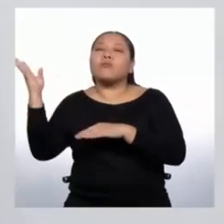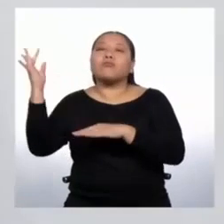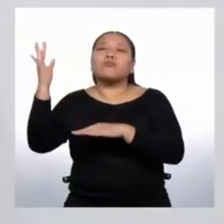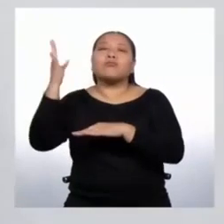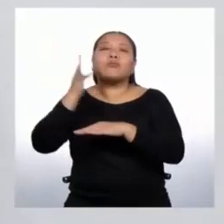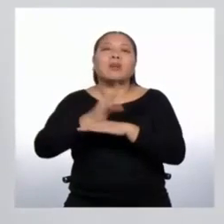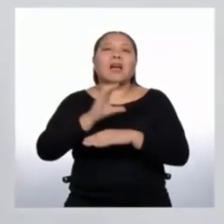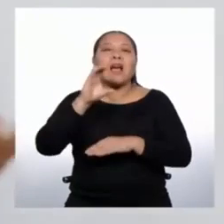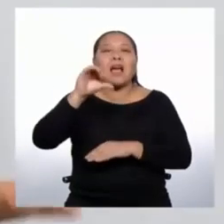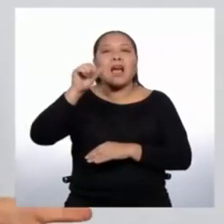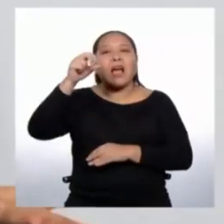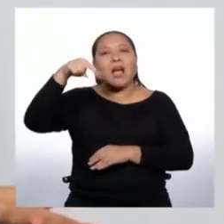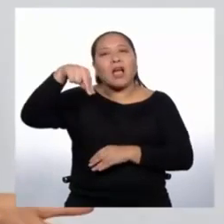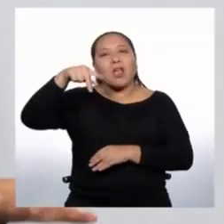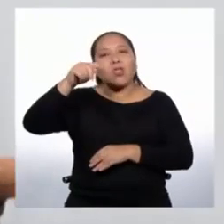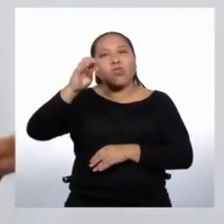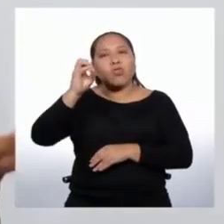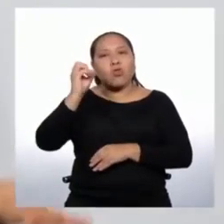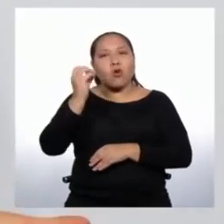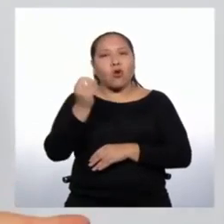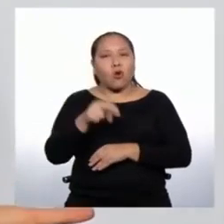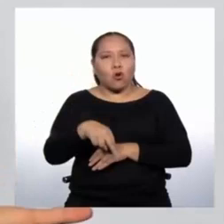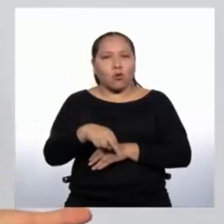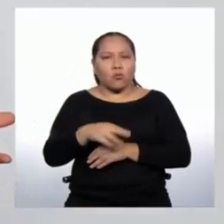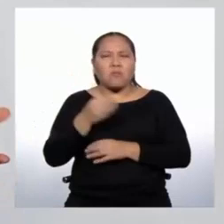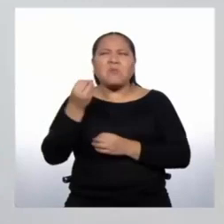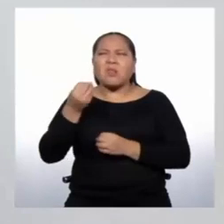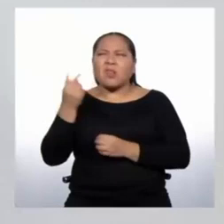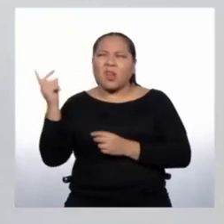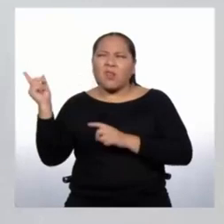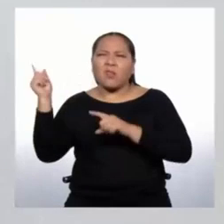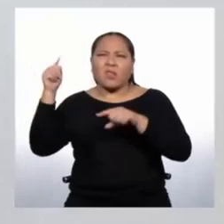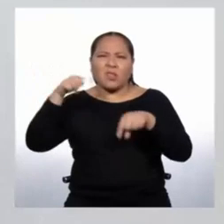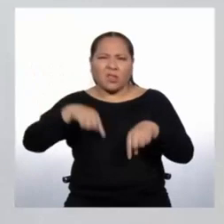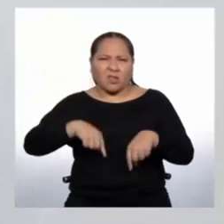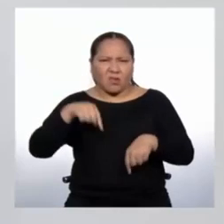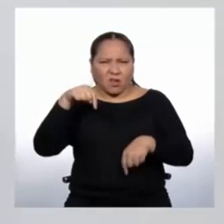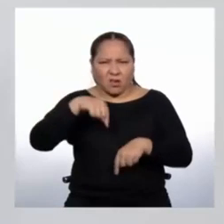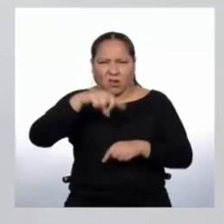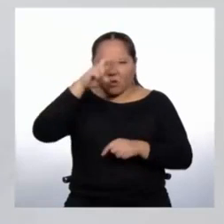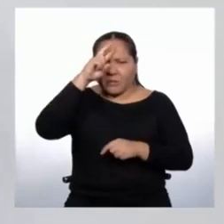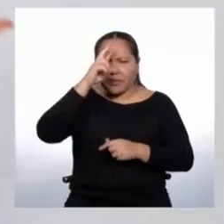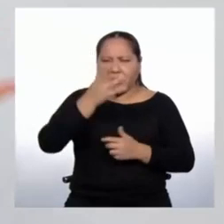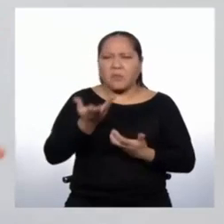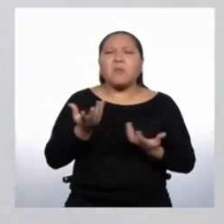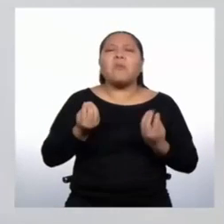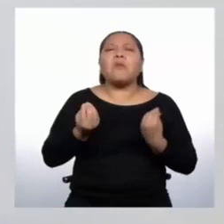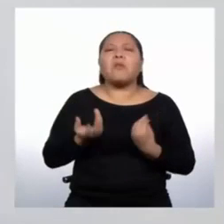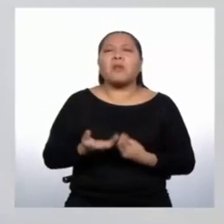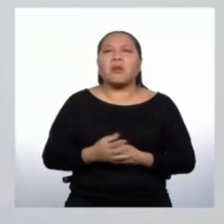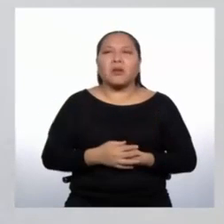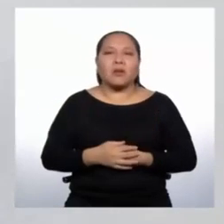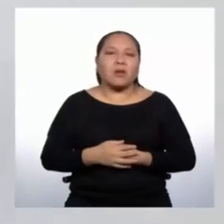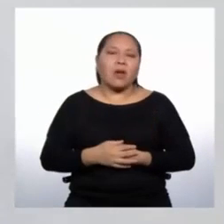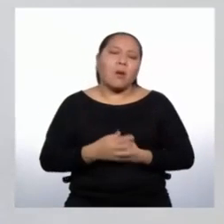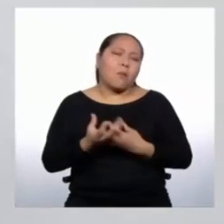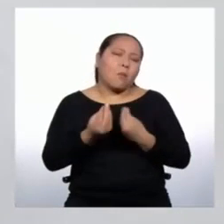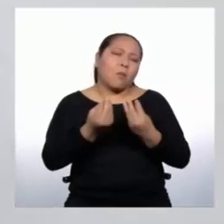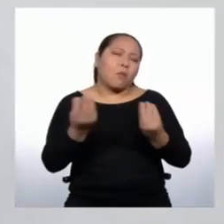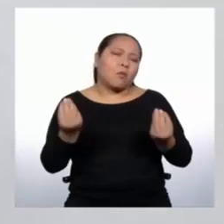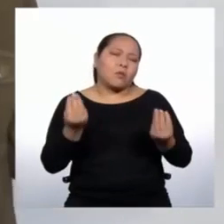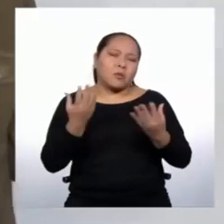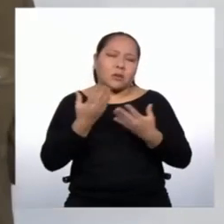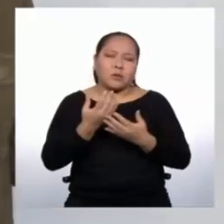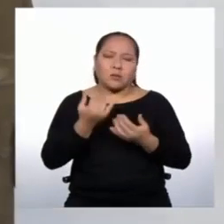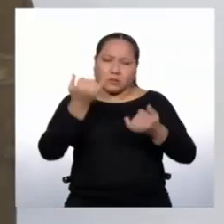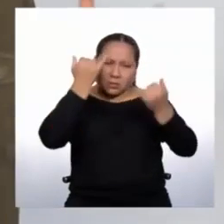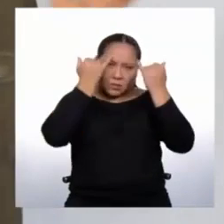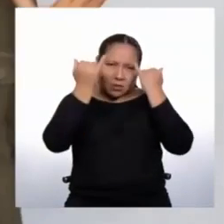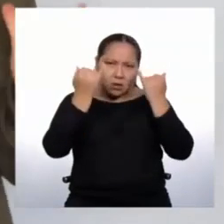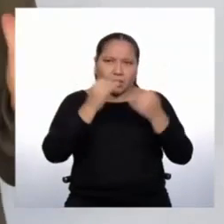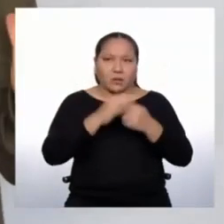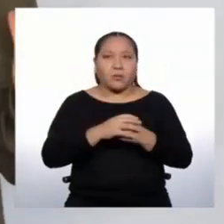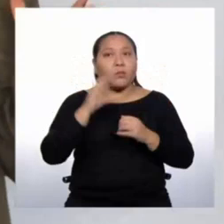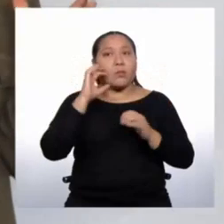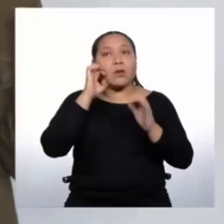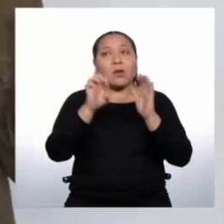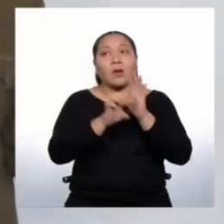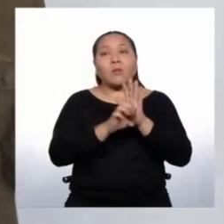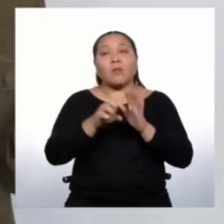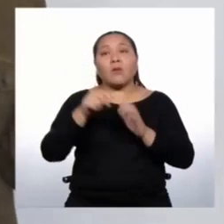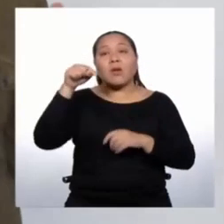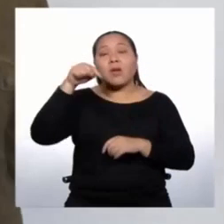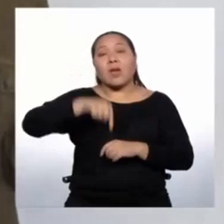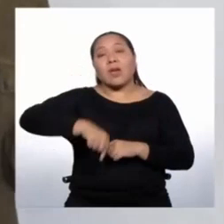preguntarán, ¿y por qué vinieron a Perú? Bueno, hay varias hipótesis. Por ejemplo, que nuestro país